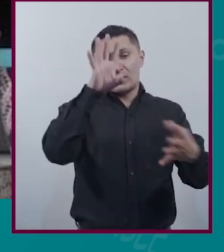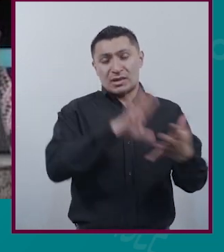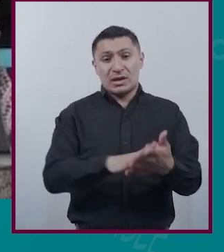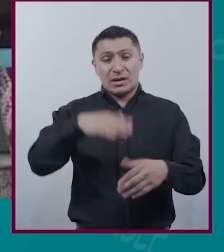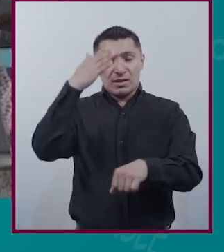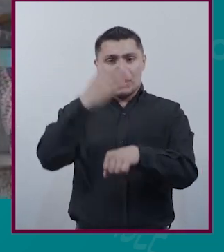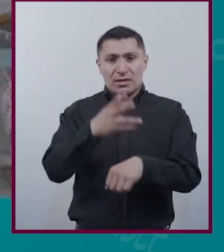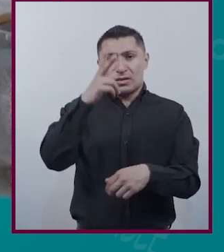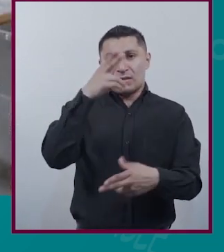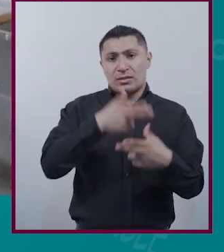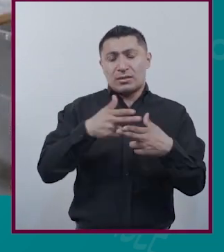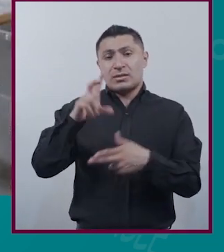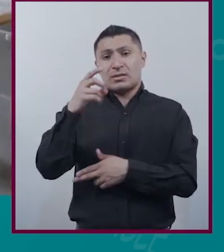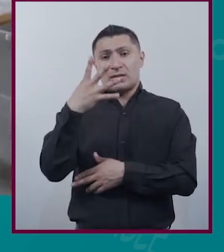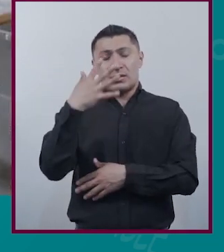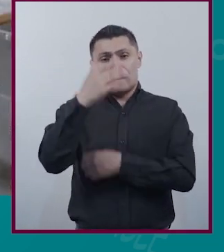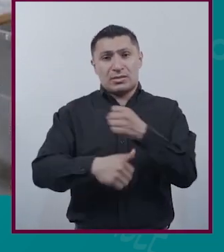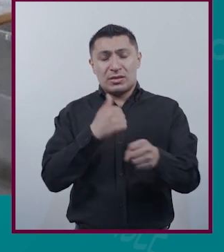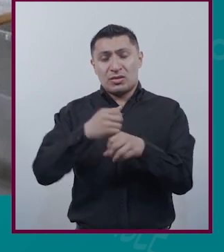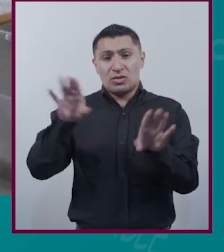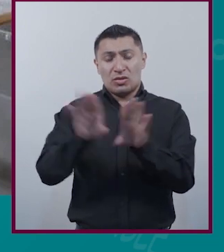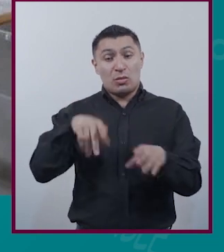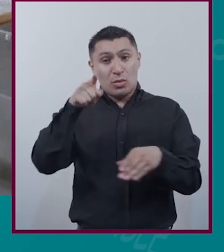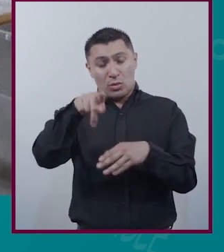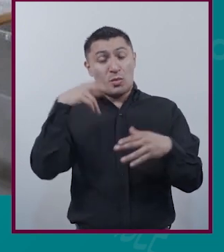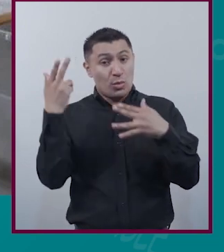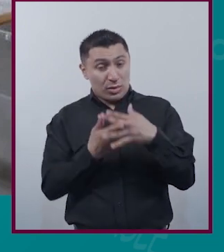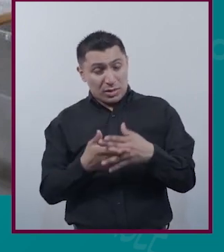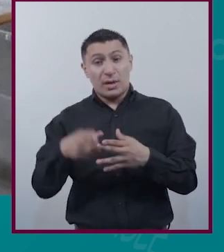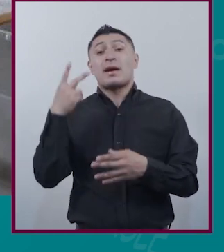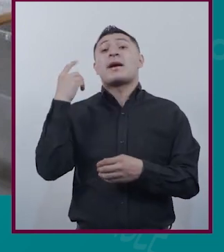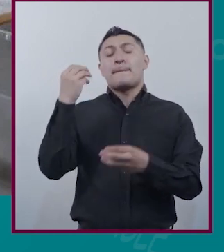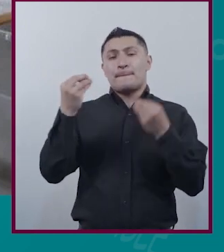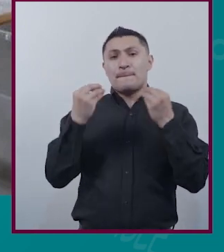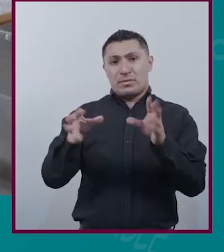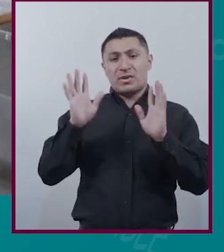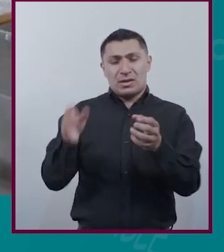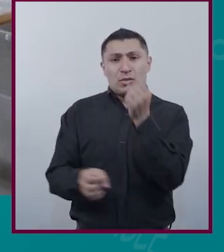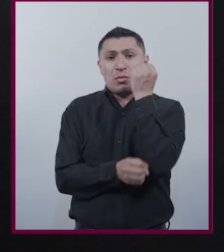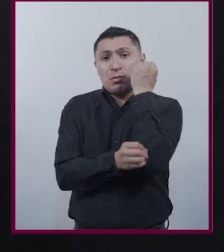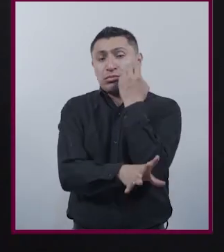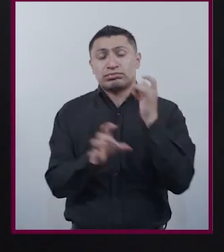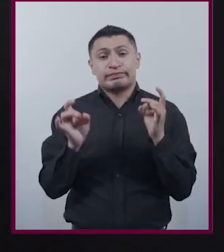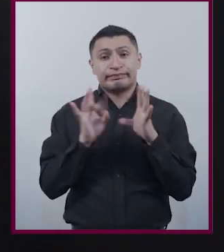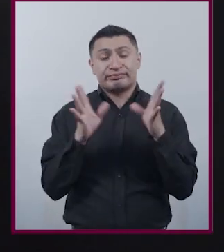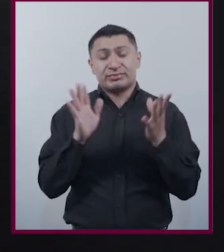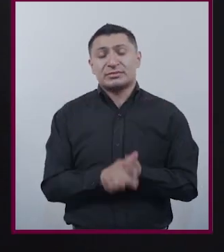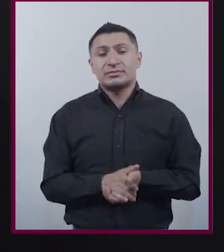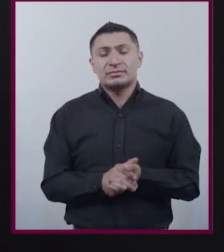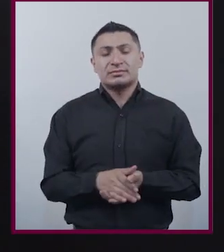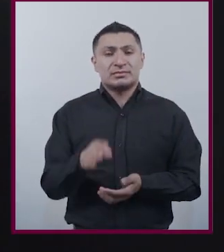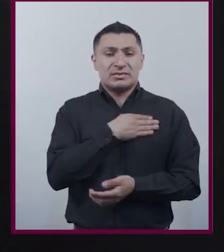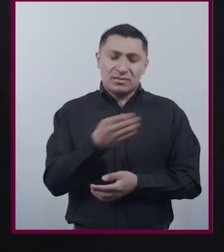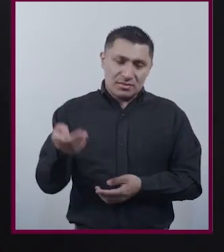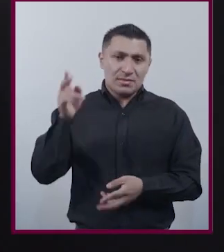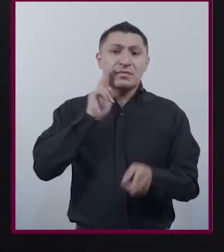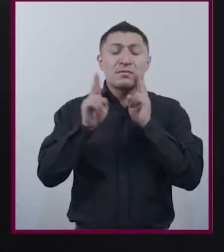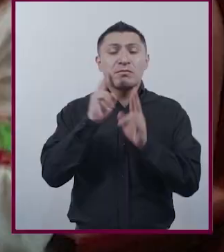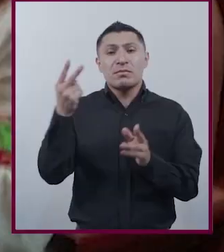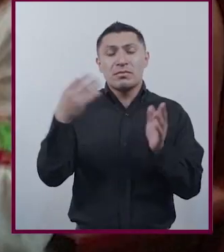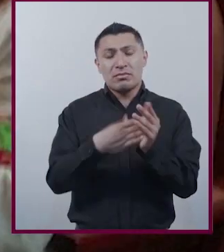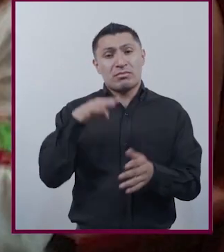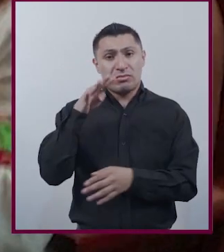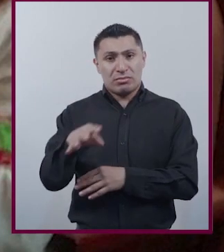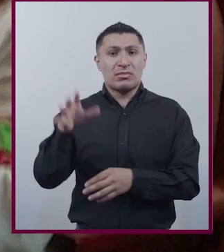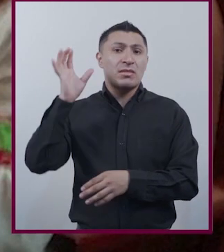acusadas de homicidio Varias incluso han sufrido un aborto espontáneo Una buena noticia es que en 2019